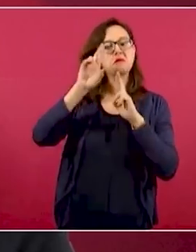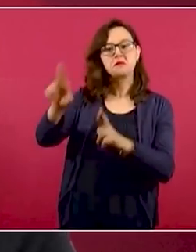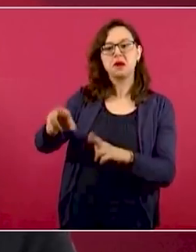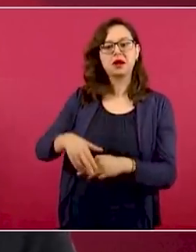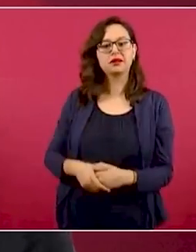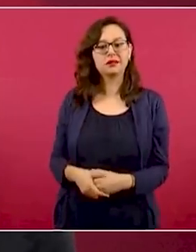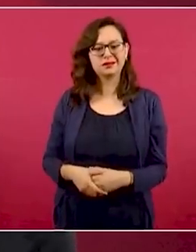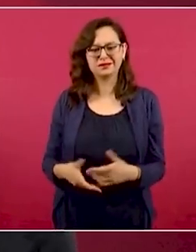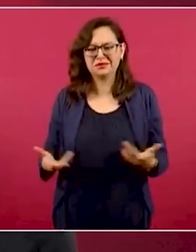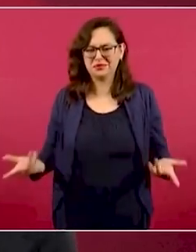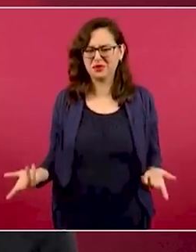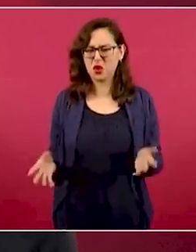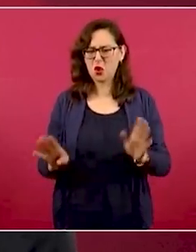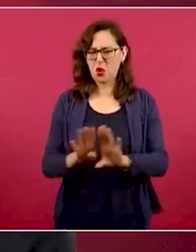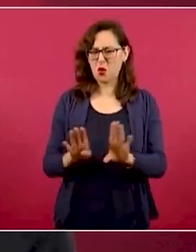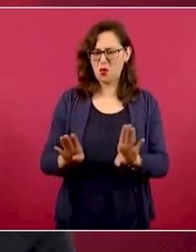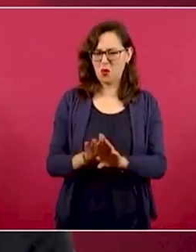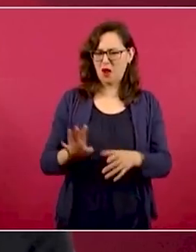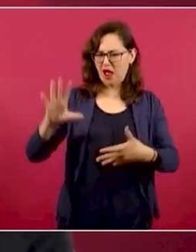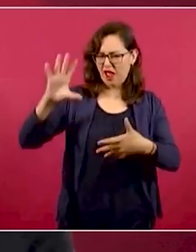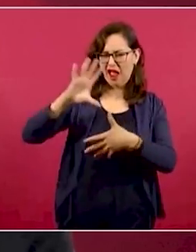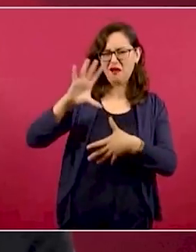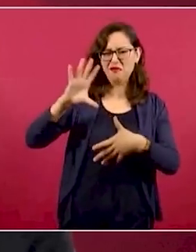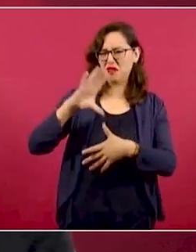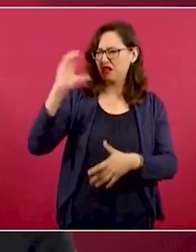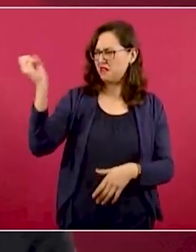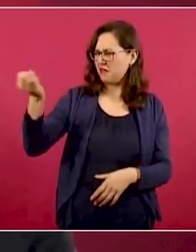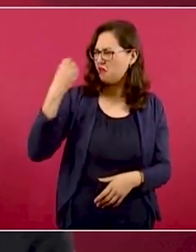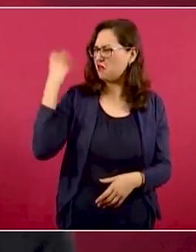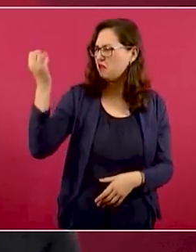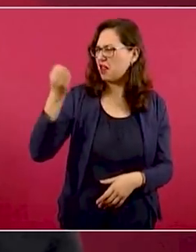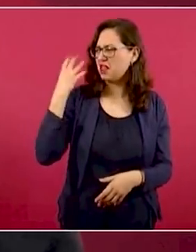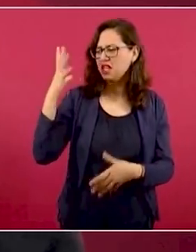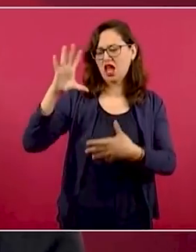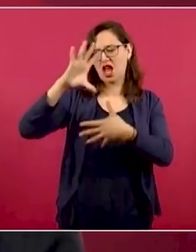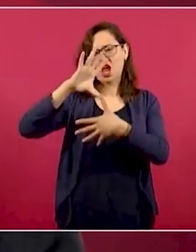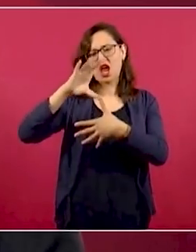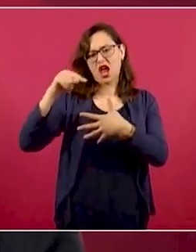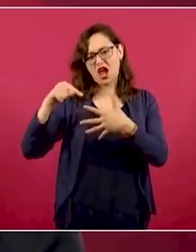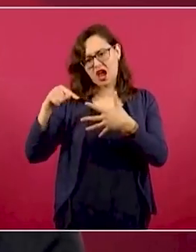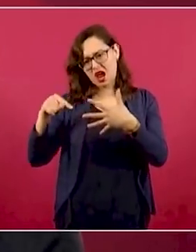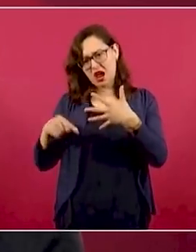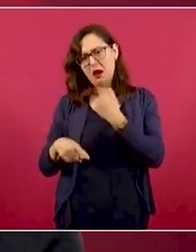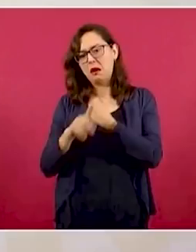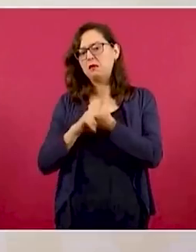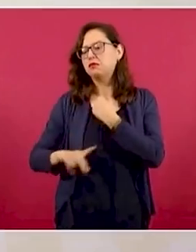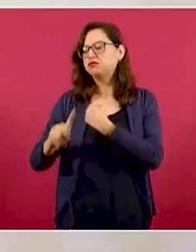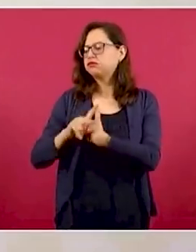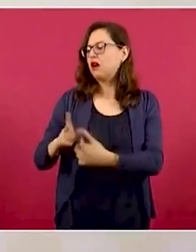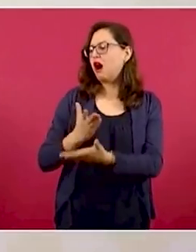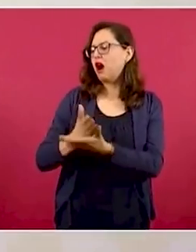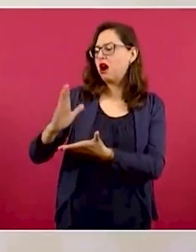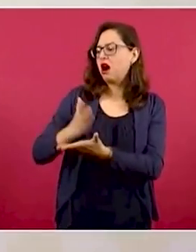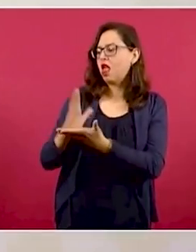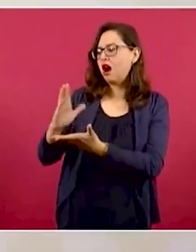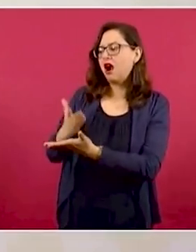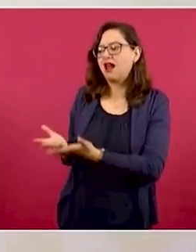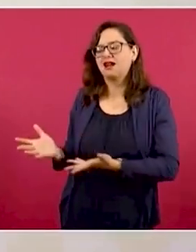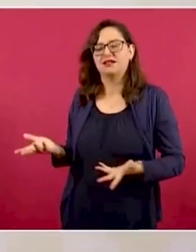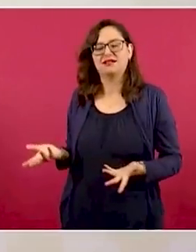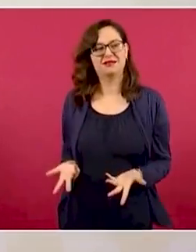si no participan todos los países del continente